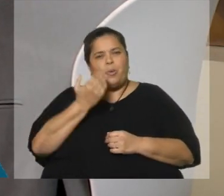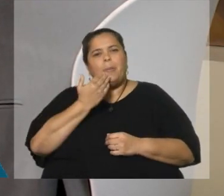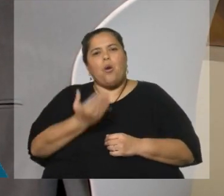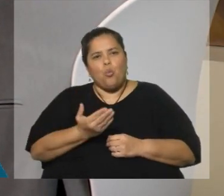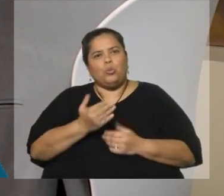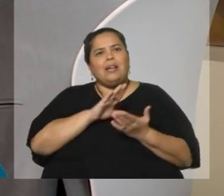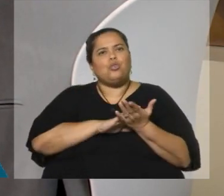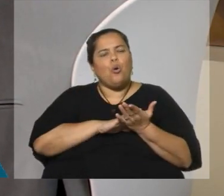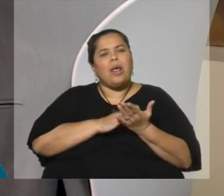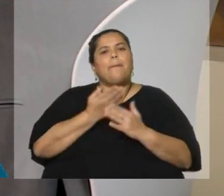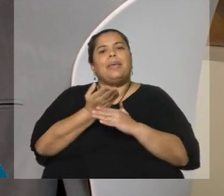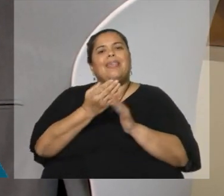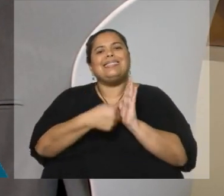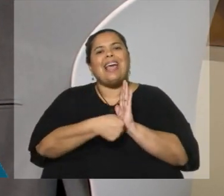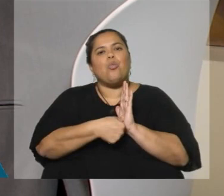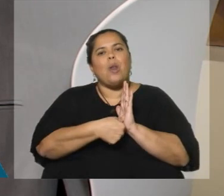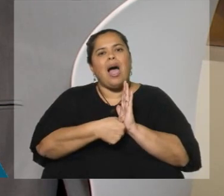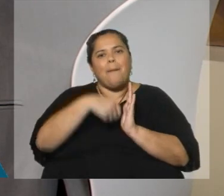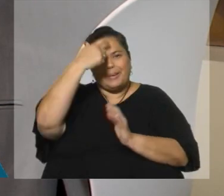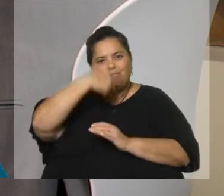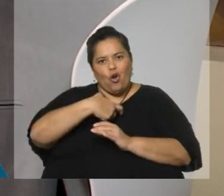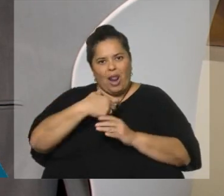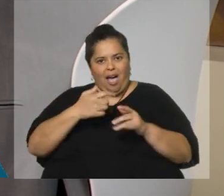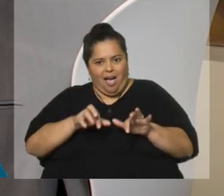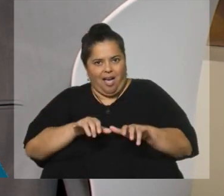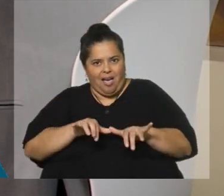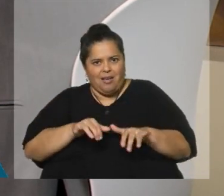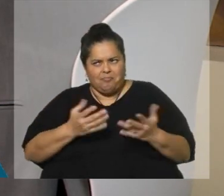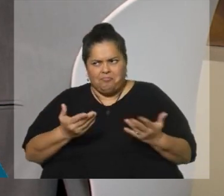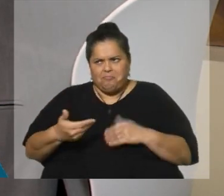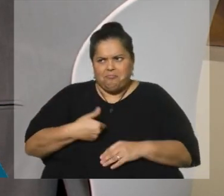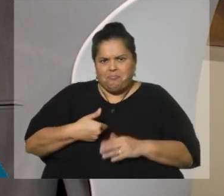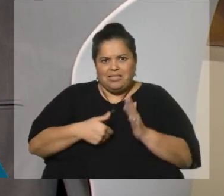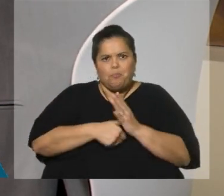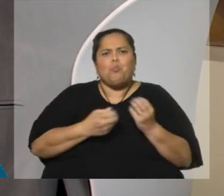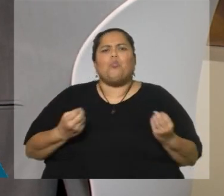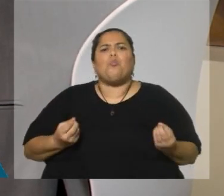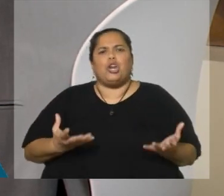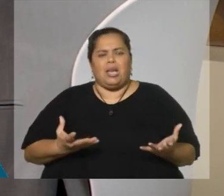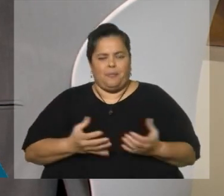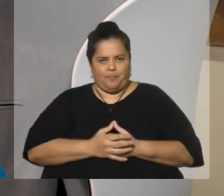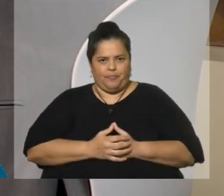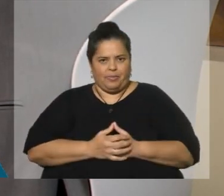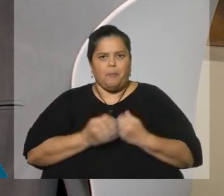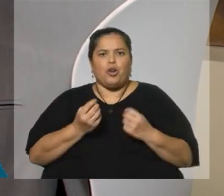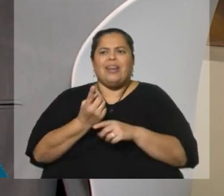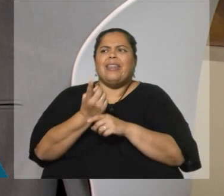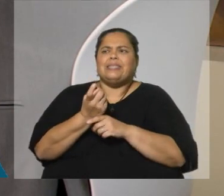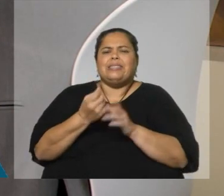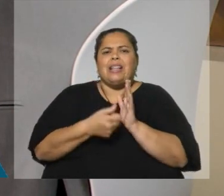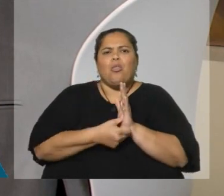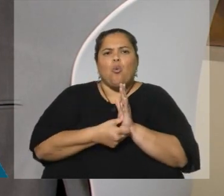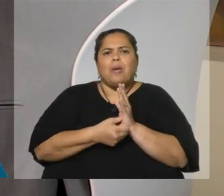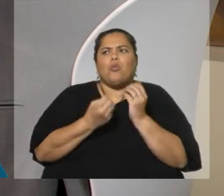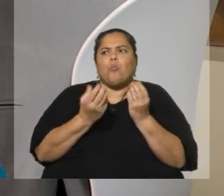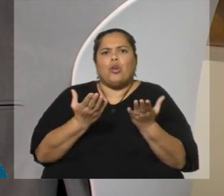de que se pide la cédula de identidad de la persona que está haciendo el censo. ¿Por qué la necesidad de pedir ese documento? Porque siempre fue